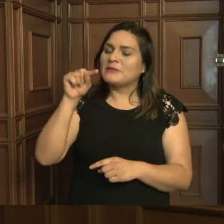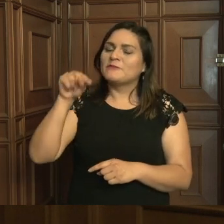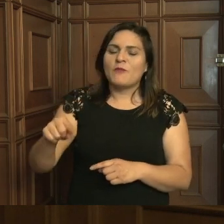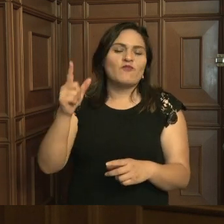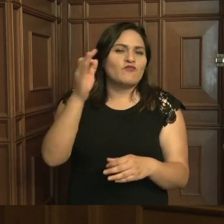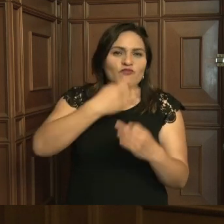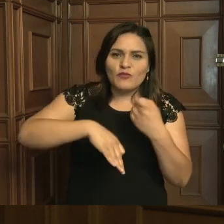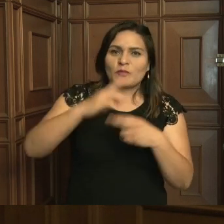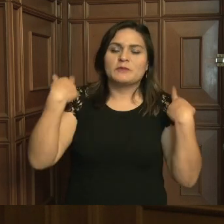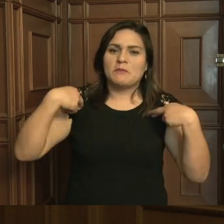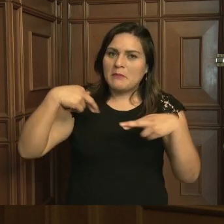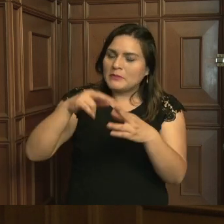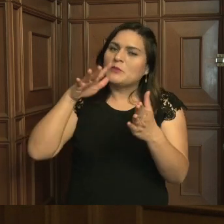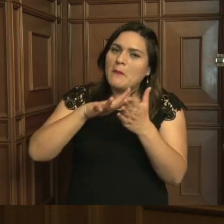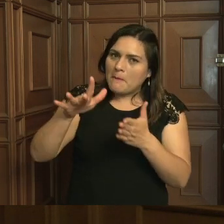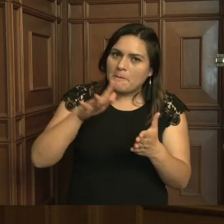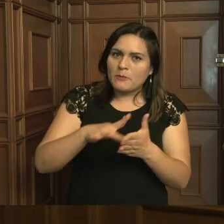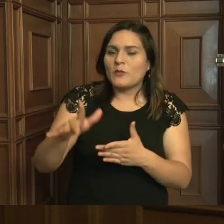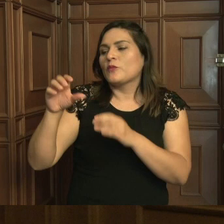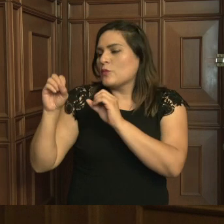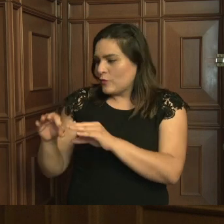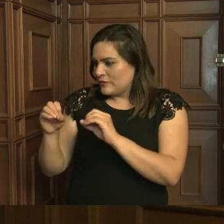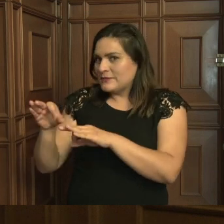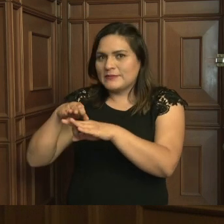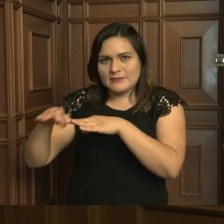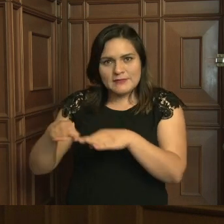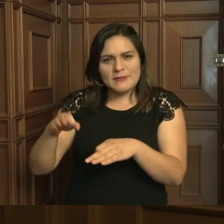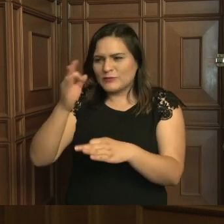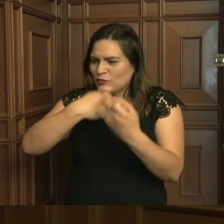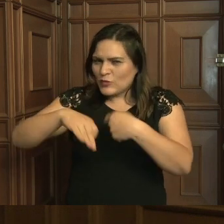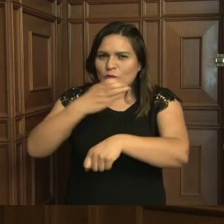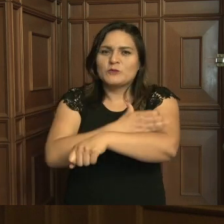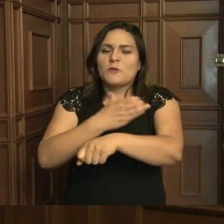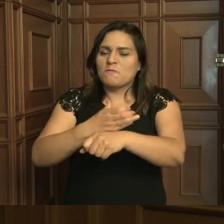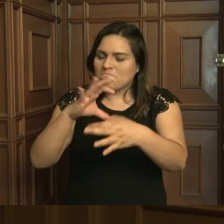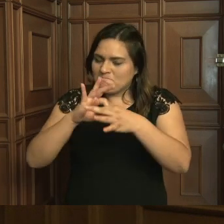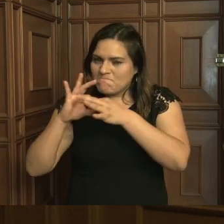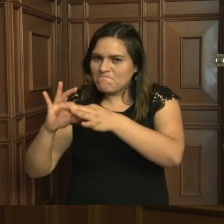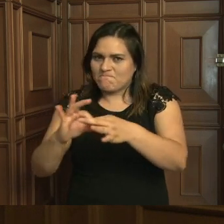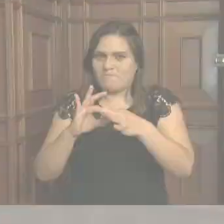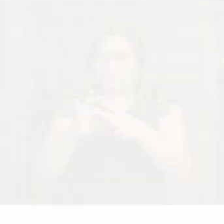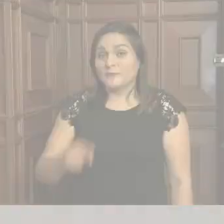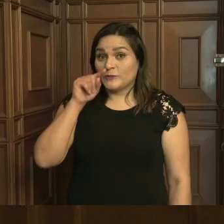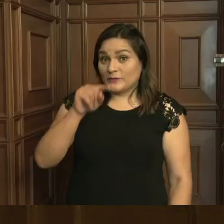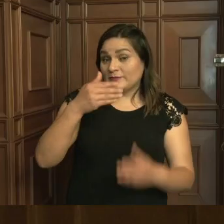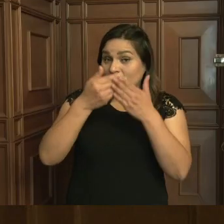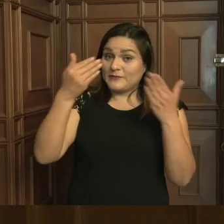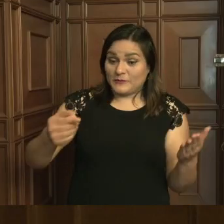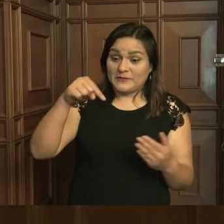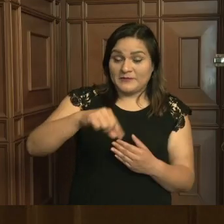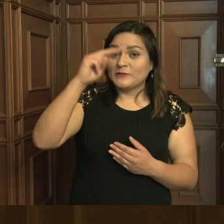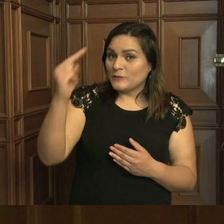una gran generosidad de todos los maestros, dos administrativos y un gran compañerismo de todos los estudiantes. Van a